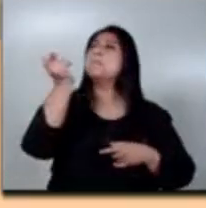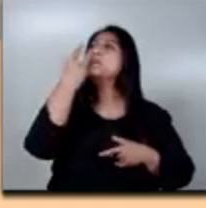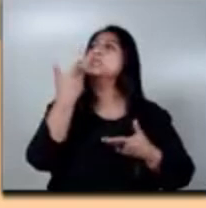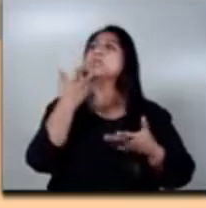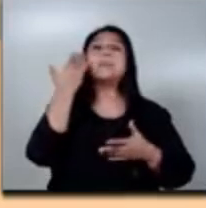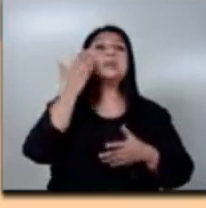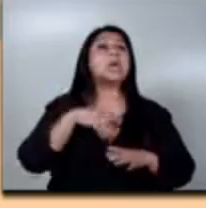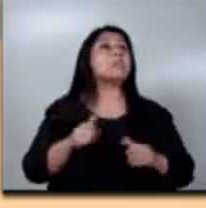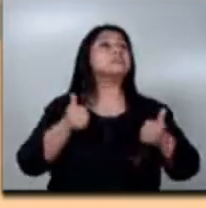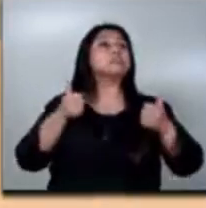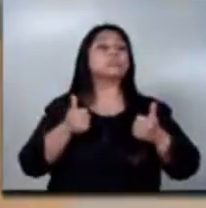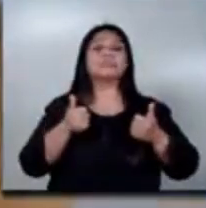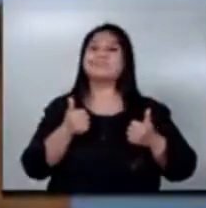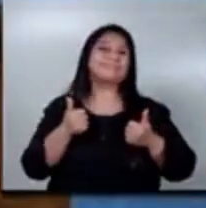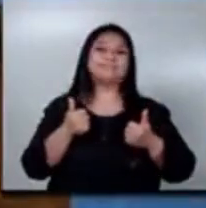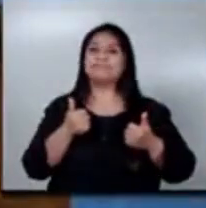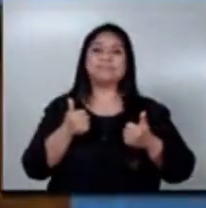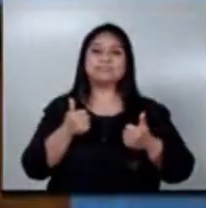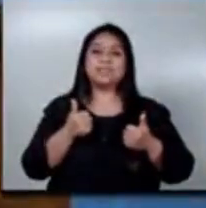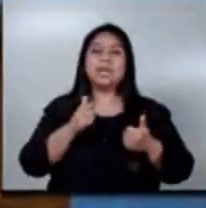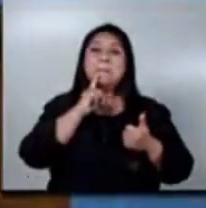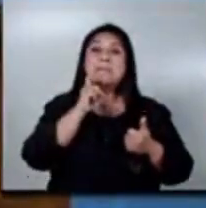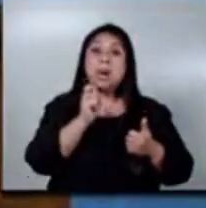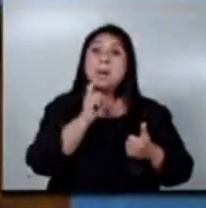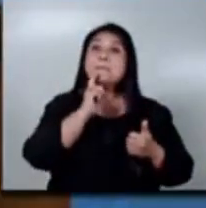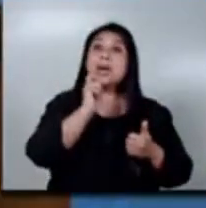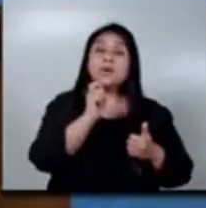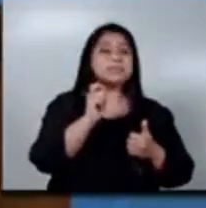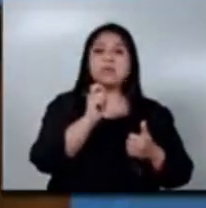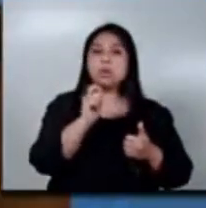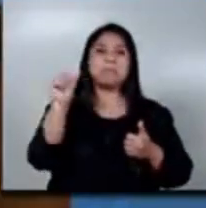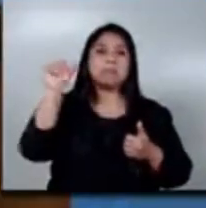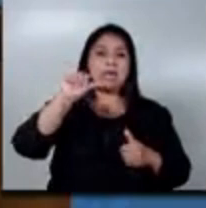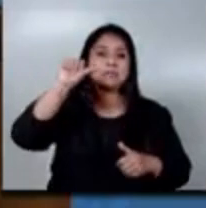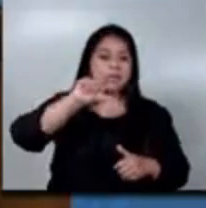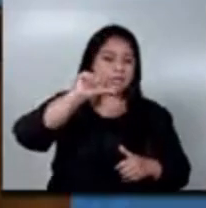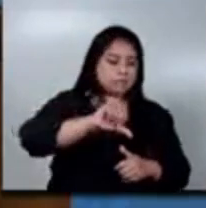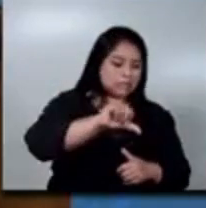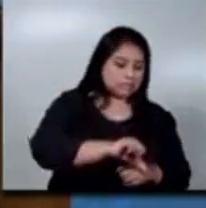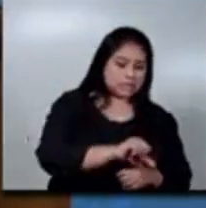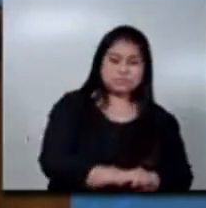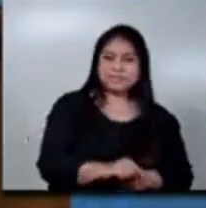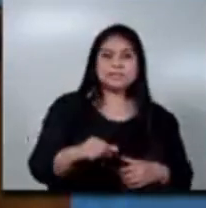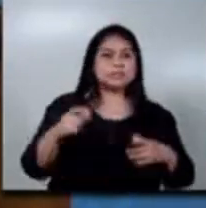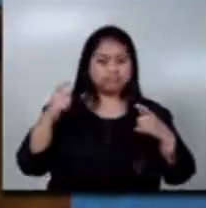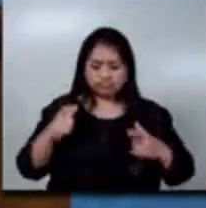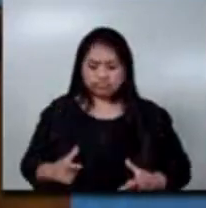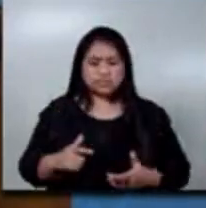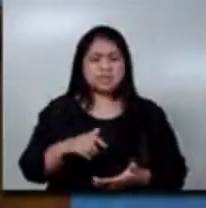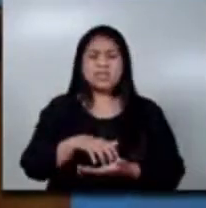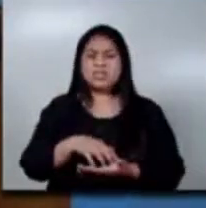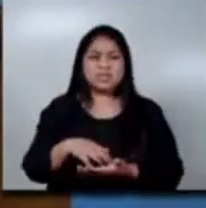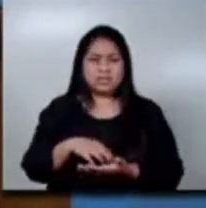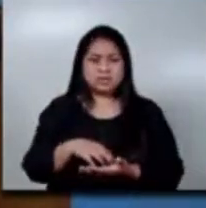contrario, en lugar de mejorar, se van debilitando y eso provoca que se vaya degenerando la persona. El